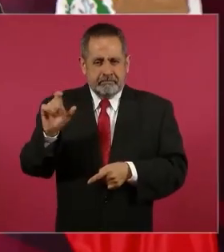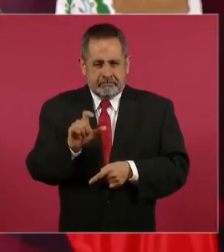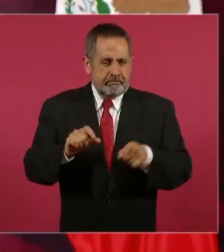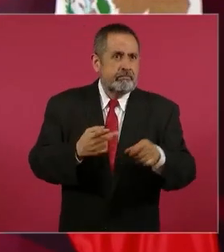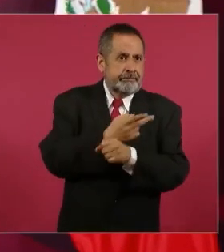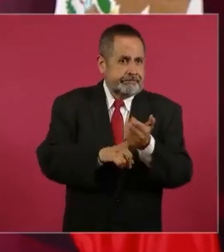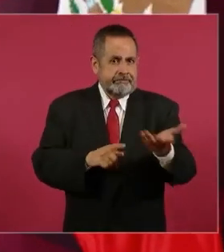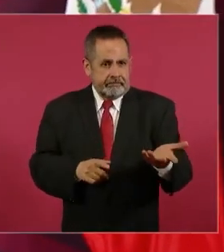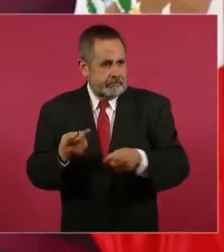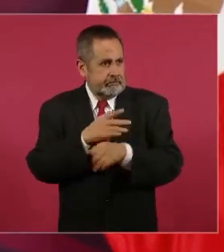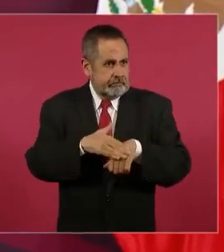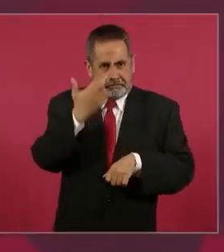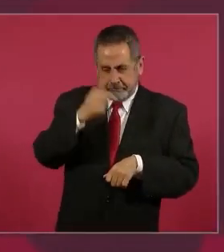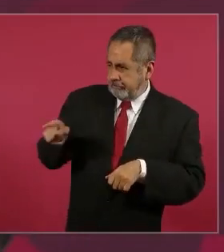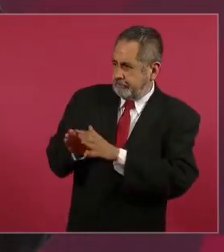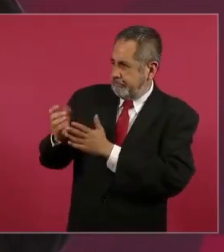que si qué pasaba